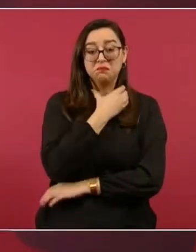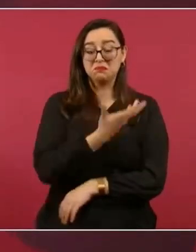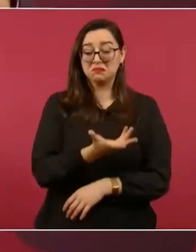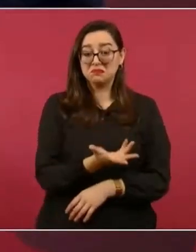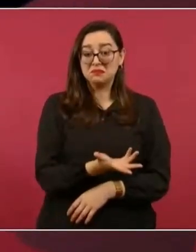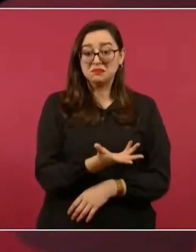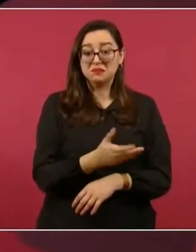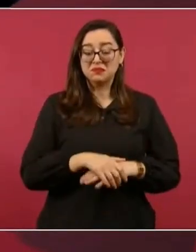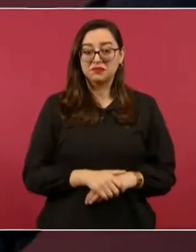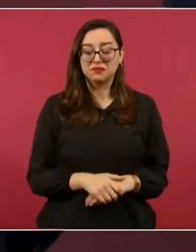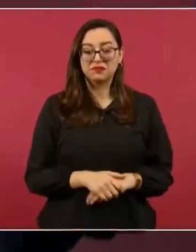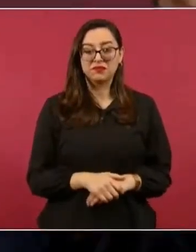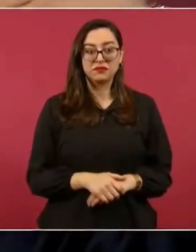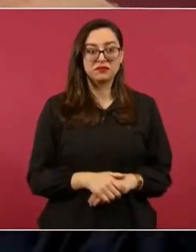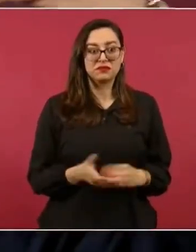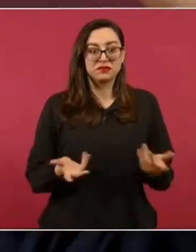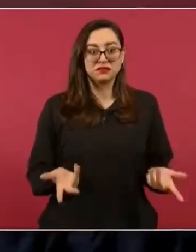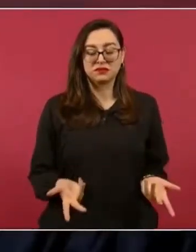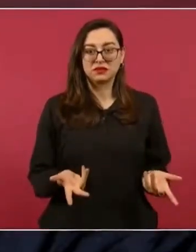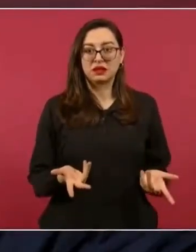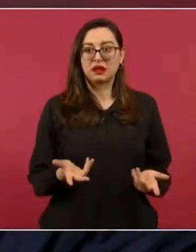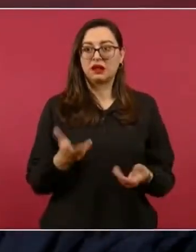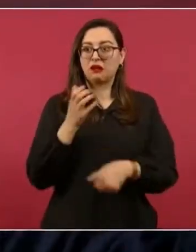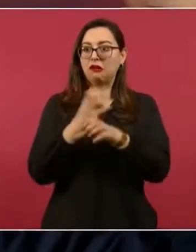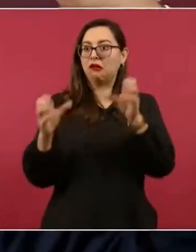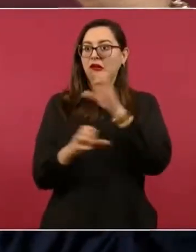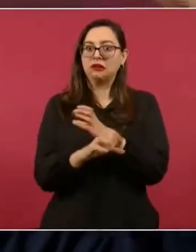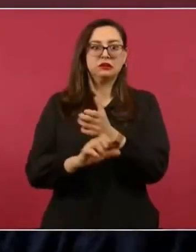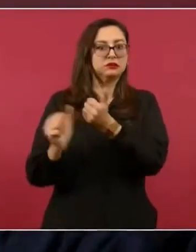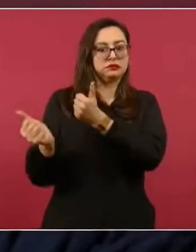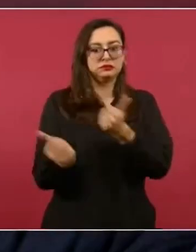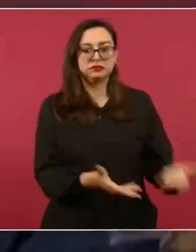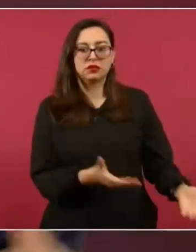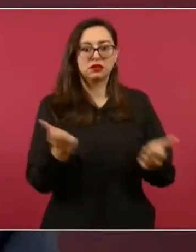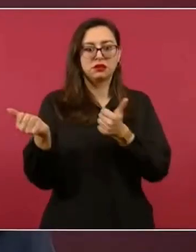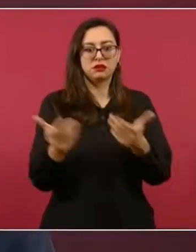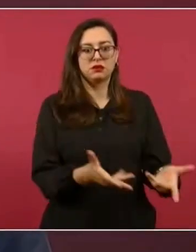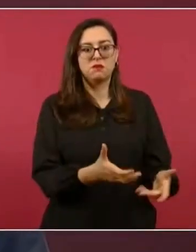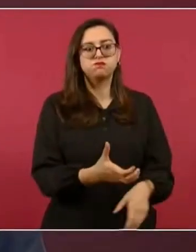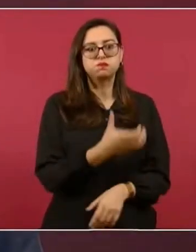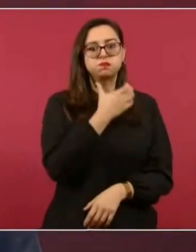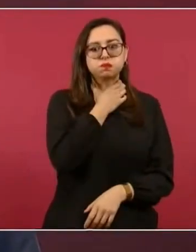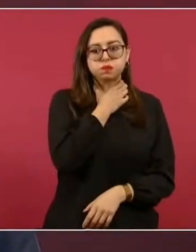Y tenemos esa instalación buena, buena, moderna,